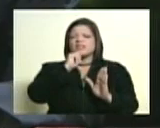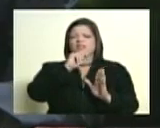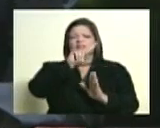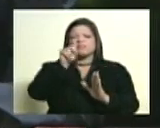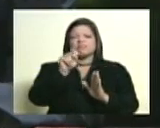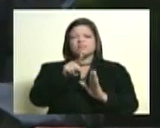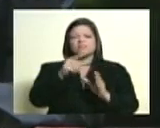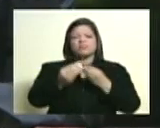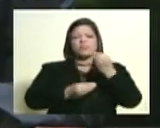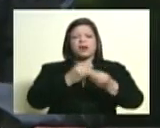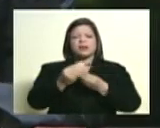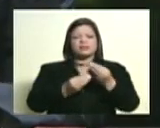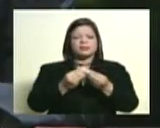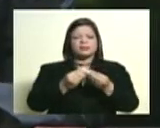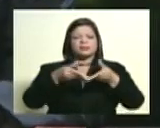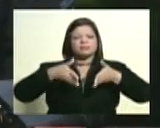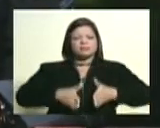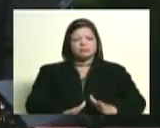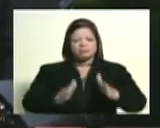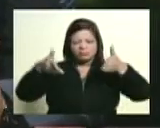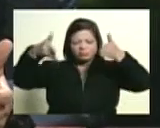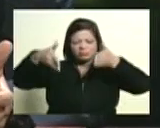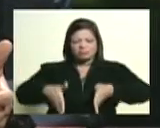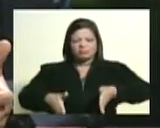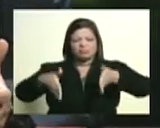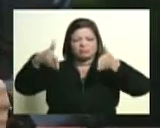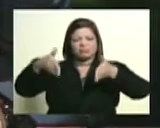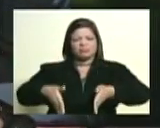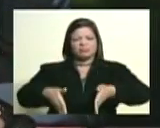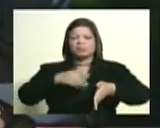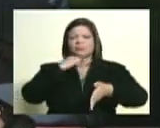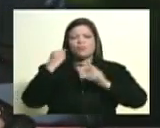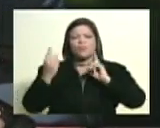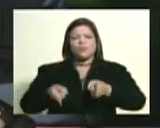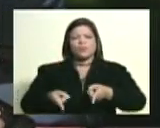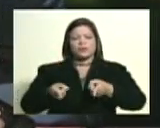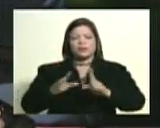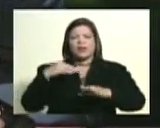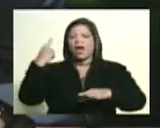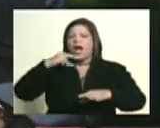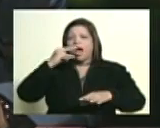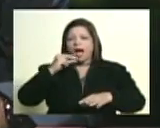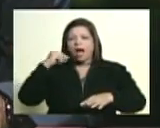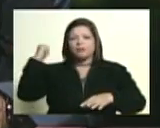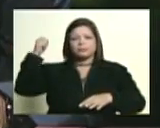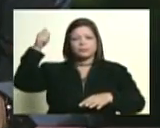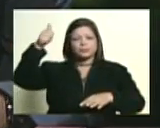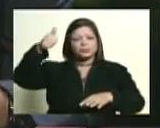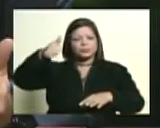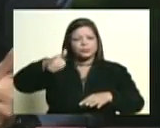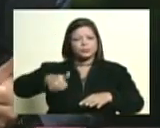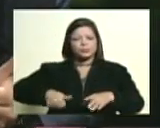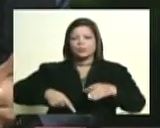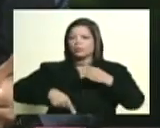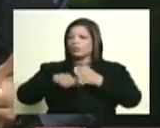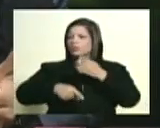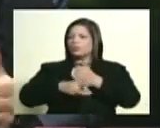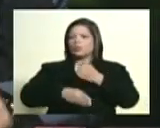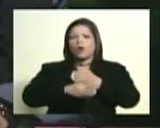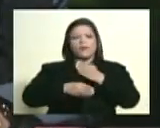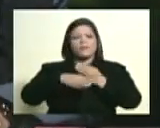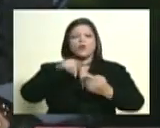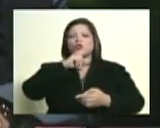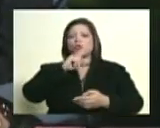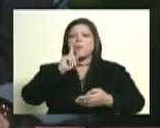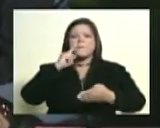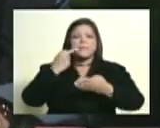187 años de su partida se sigue hablando de él? Sigue, digamos, invocándose además un